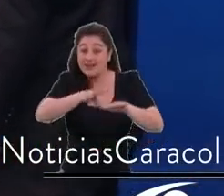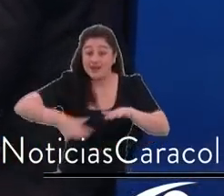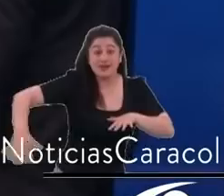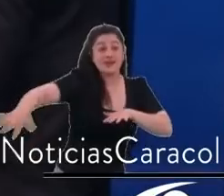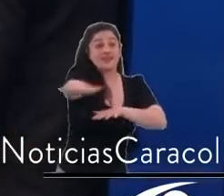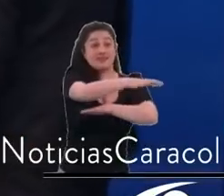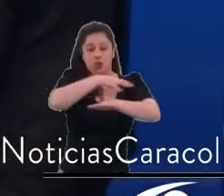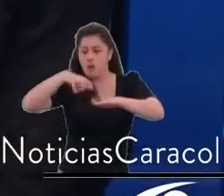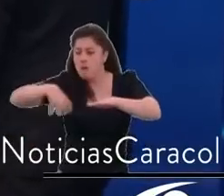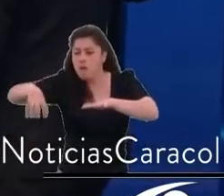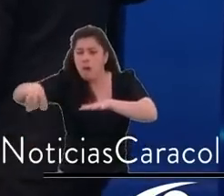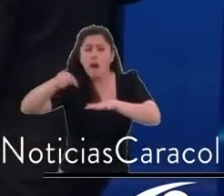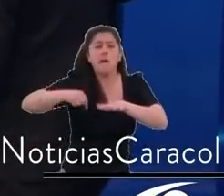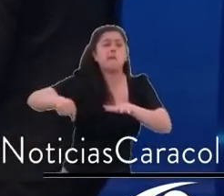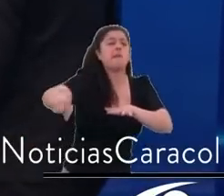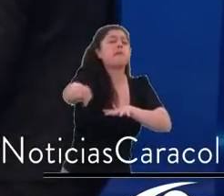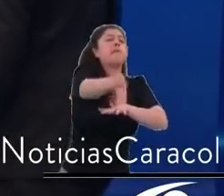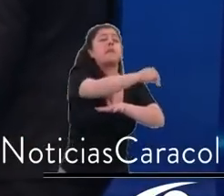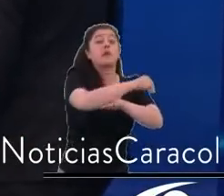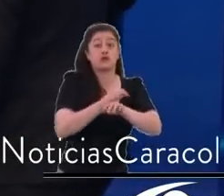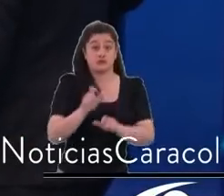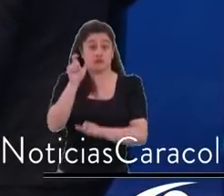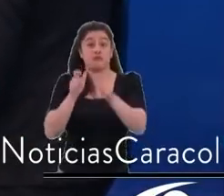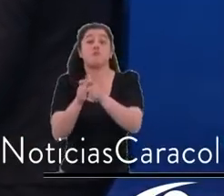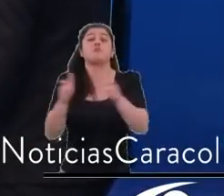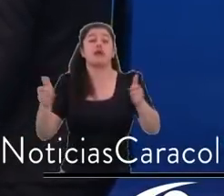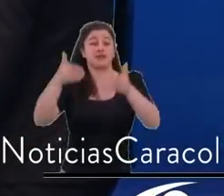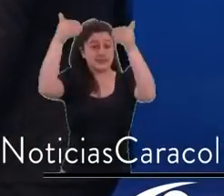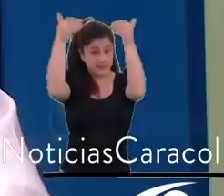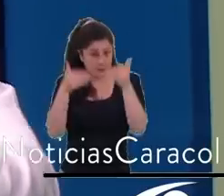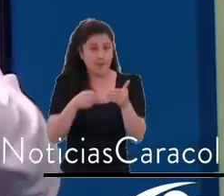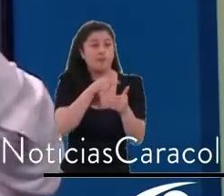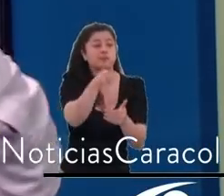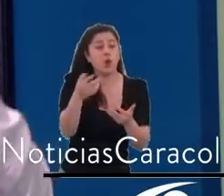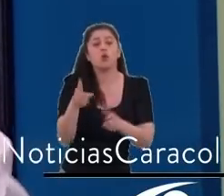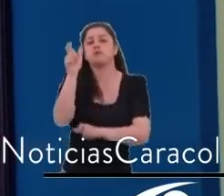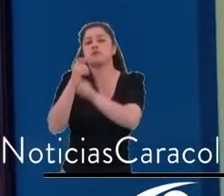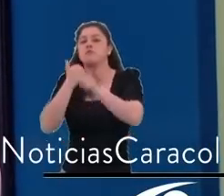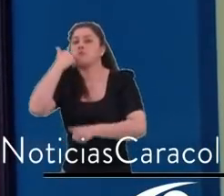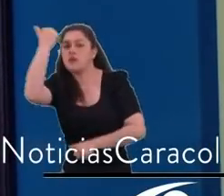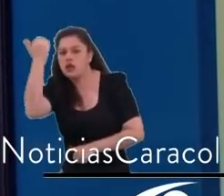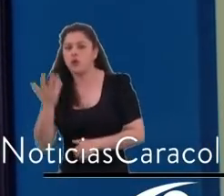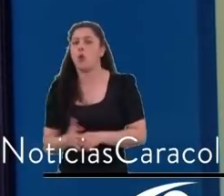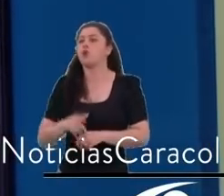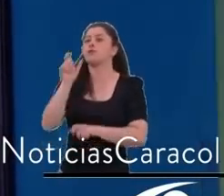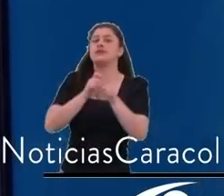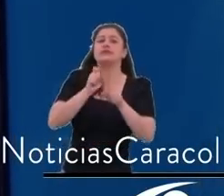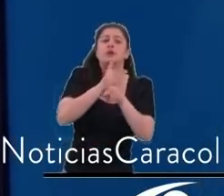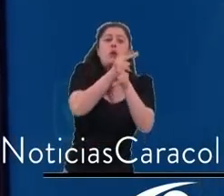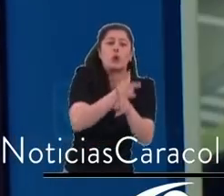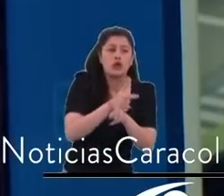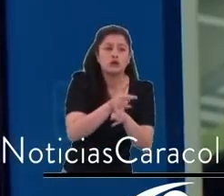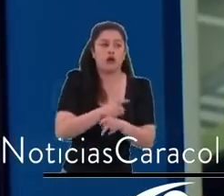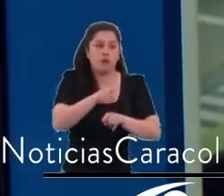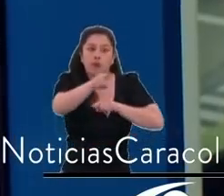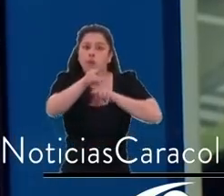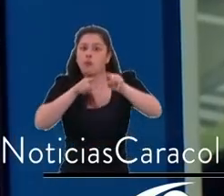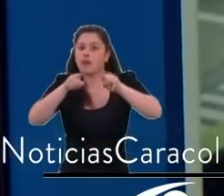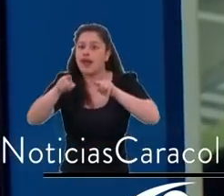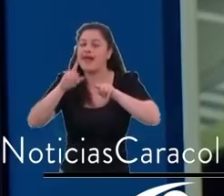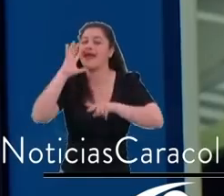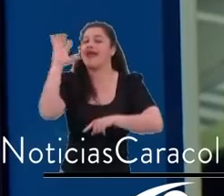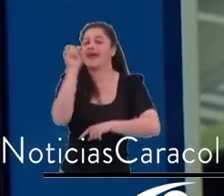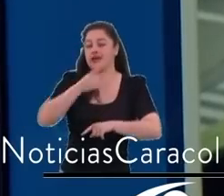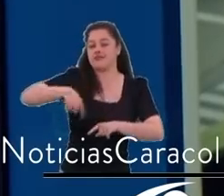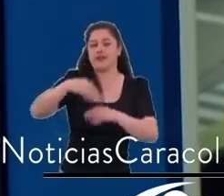personas en condición de discapacidad o con adultos mayores que necesitan cuidado, entonces vamos a construir las 45 manzanas del cuidado para cuidar a los